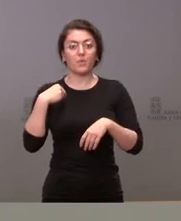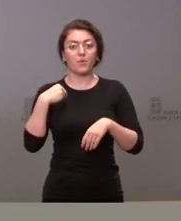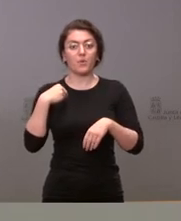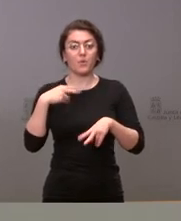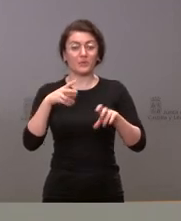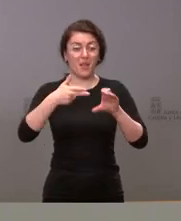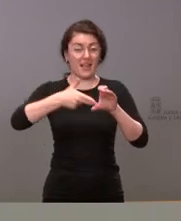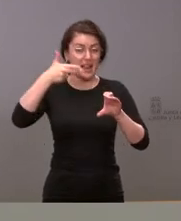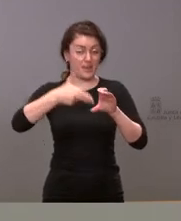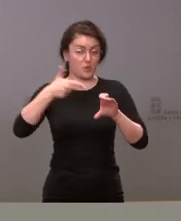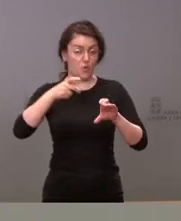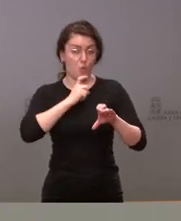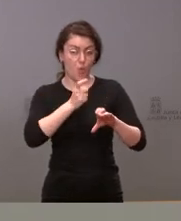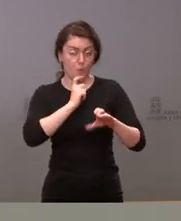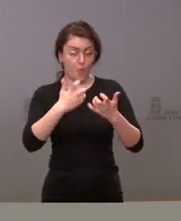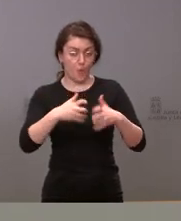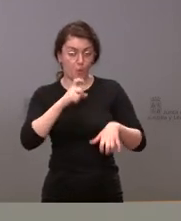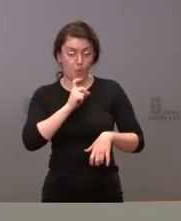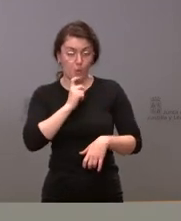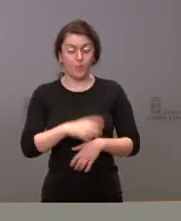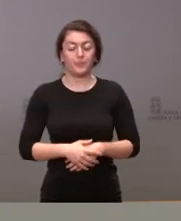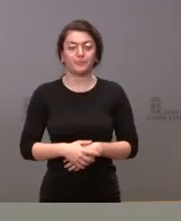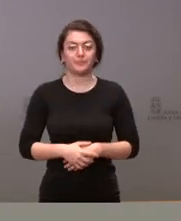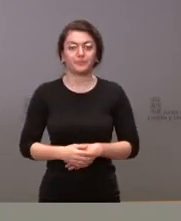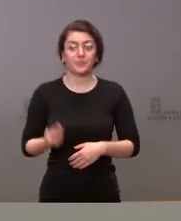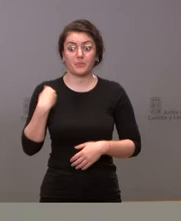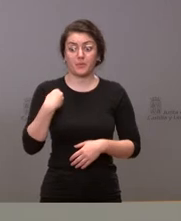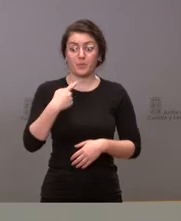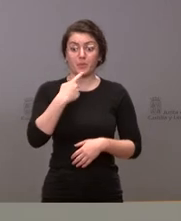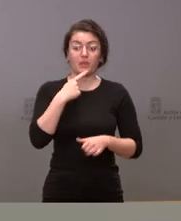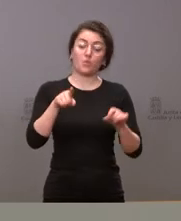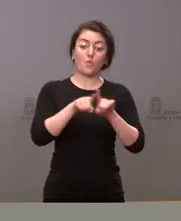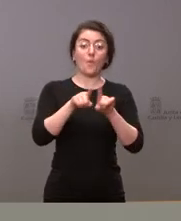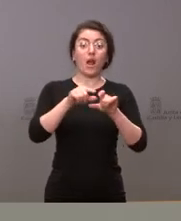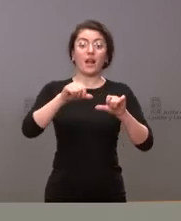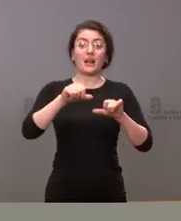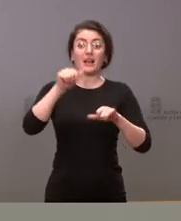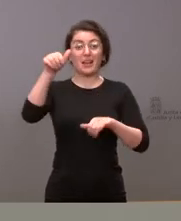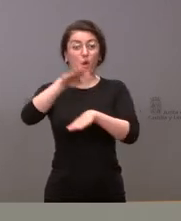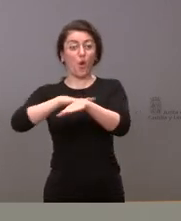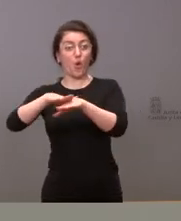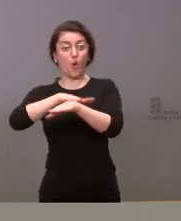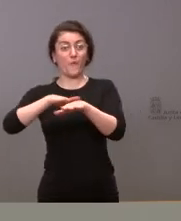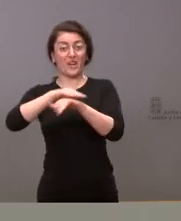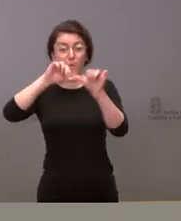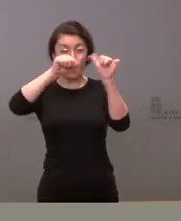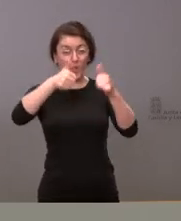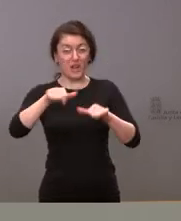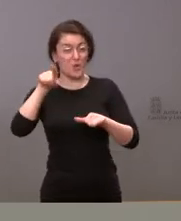el primer mensaje usted lo ha dicho muy claro es que el modelo que se ha diseñado por parte del gobierno es absolutamente